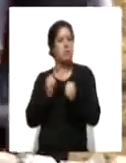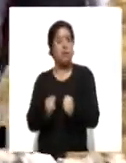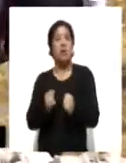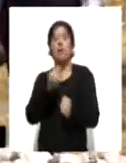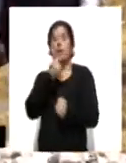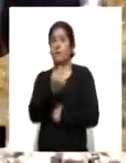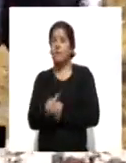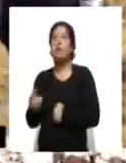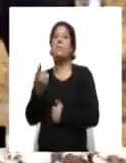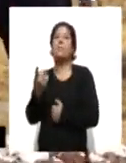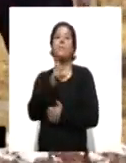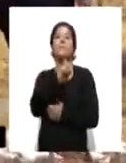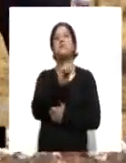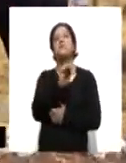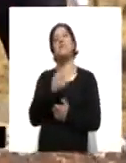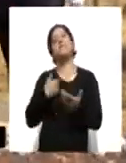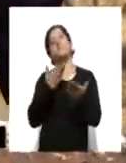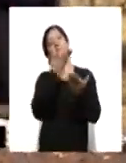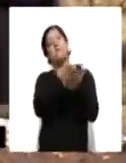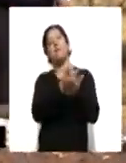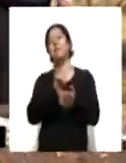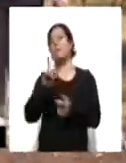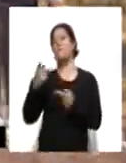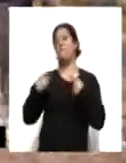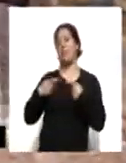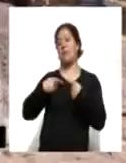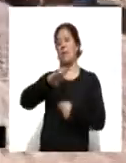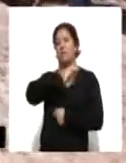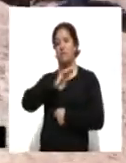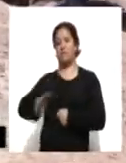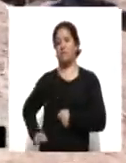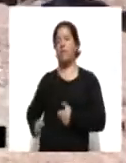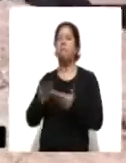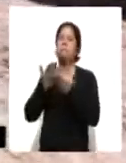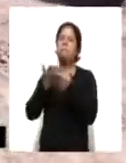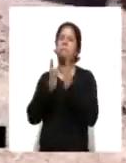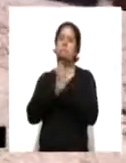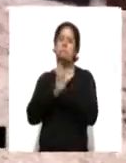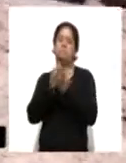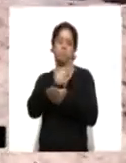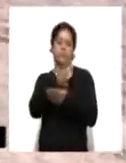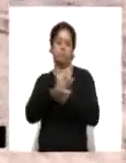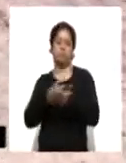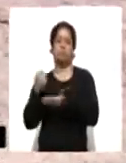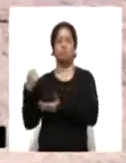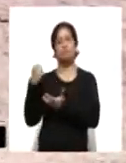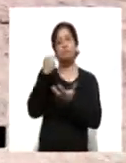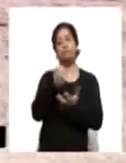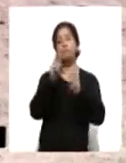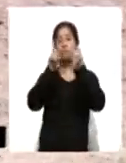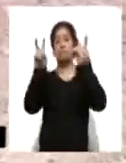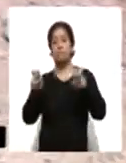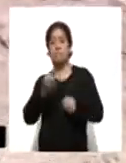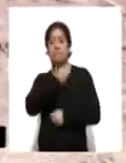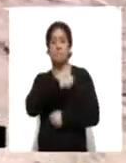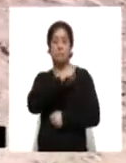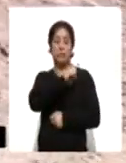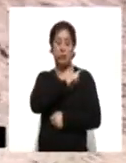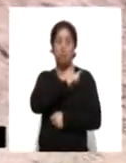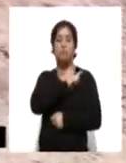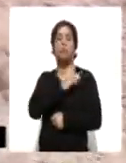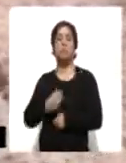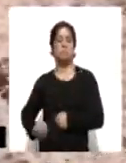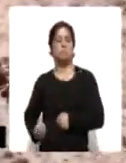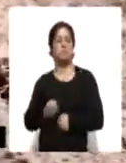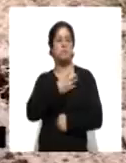sistema estatal DIF y las autoridades municipales, se logró obtener recursos del programa Salud y Bienestar Comunitario del Sistema Nacional